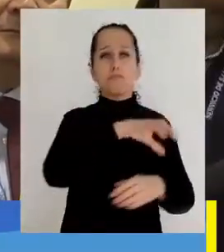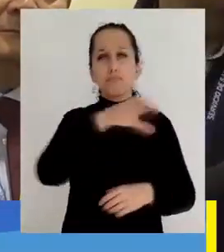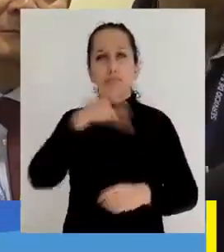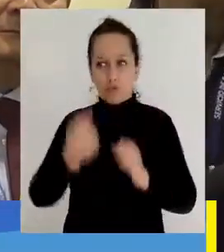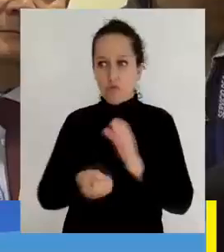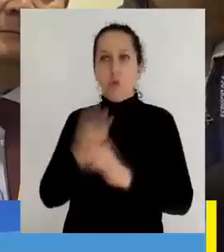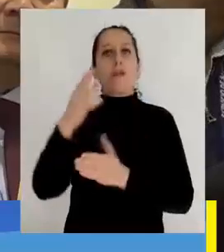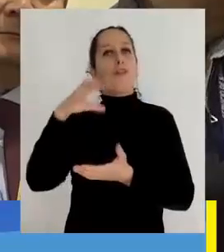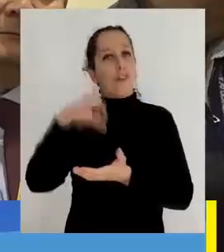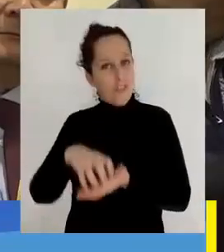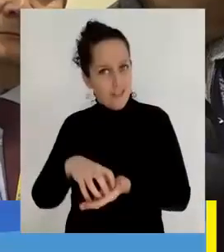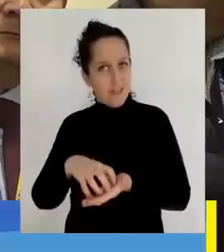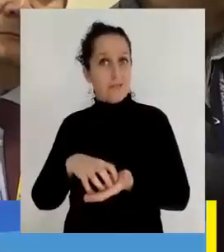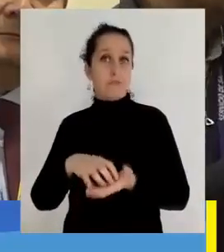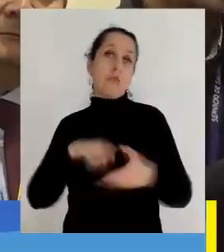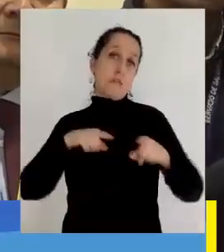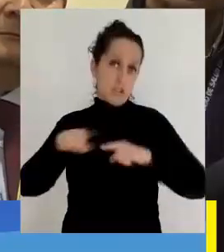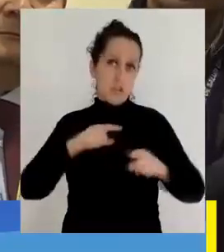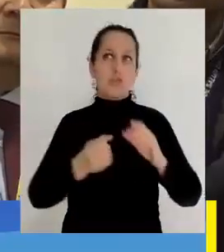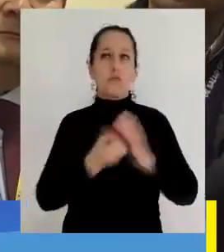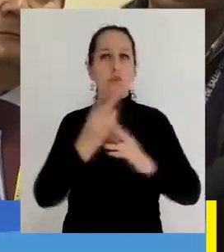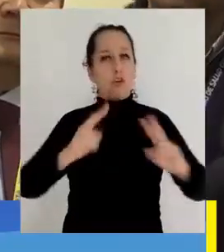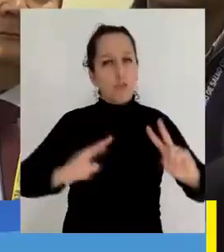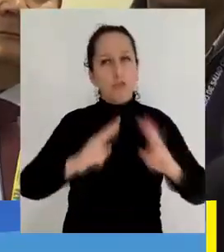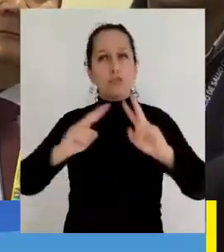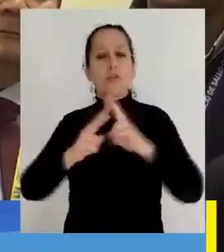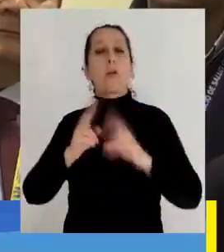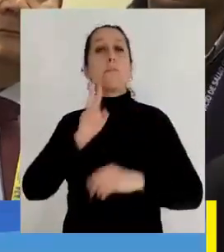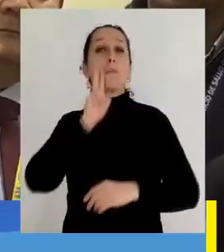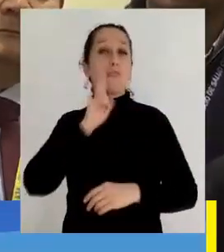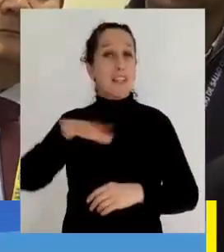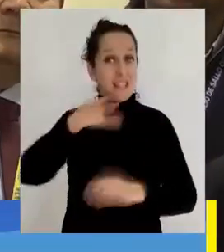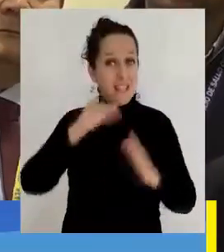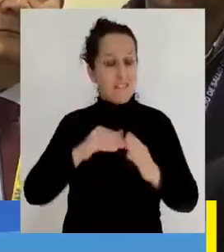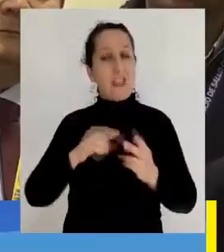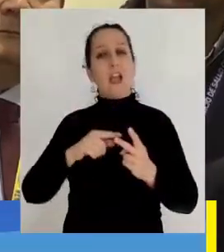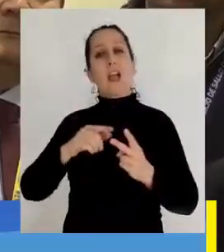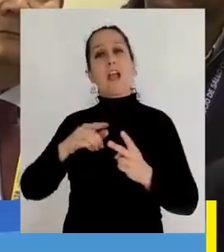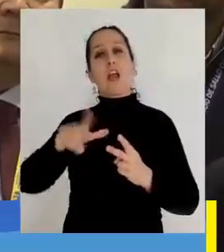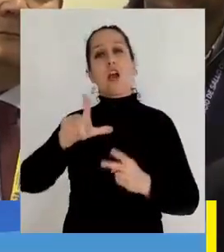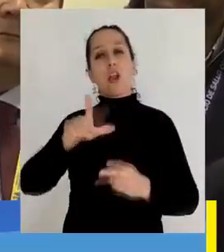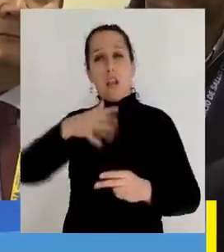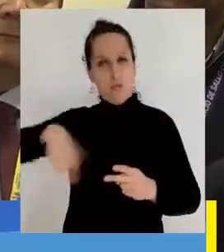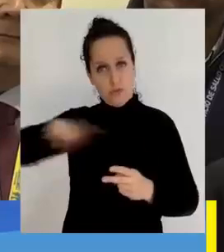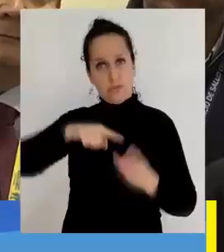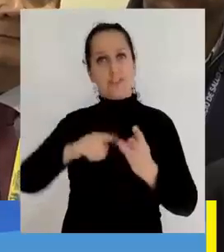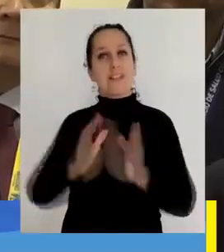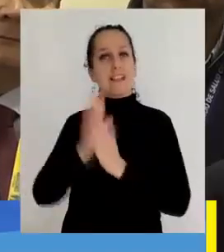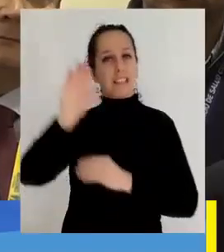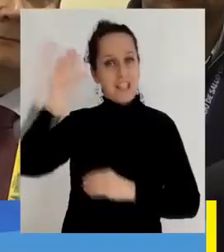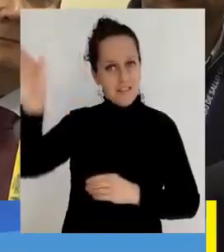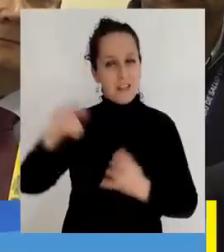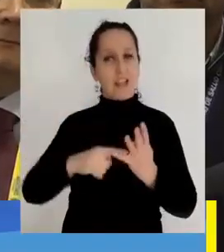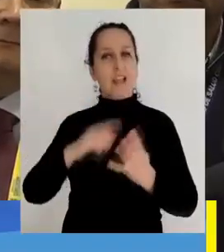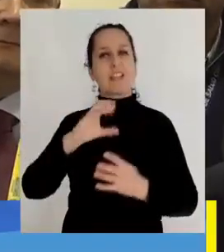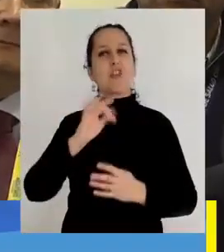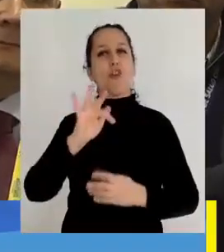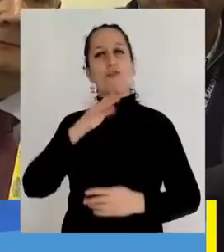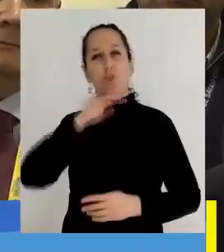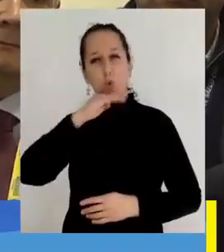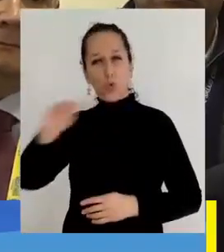Concepción, con nuevos CESFAM que se han construido durante esta gestión, Pedro de Valdivia, Lorenzo Arenas, Santa Sabina,